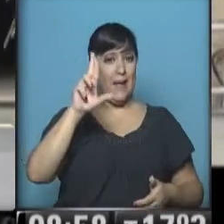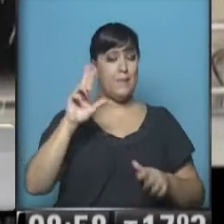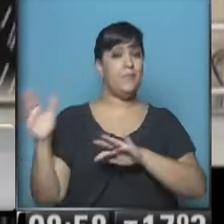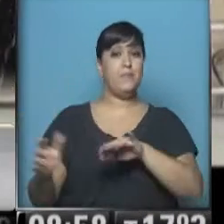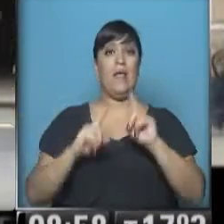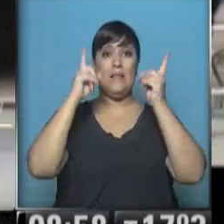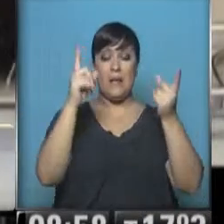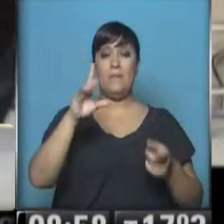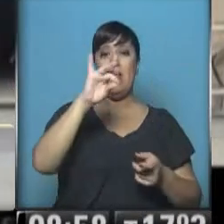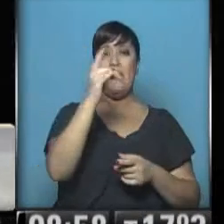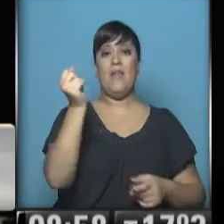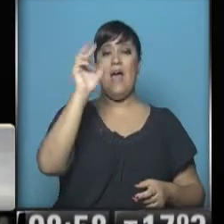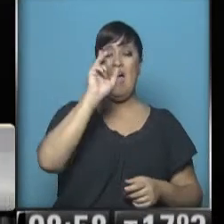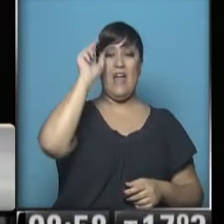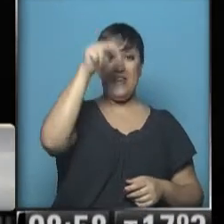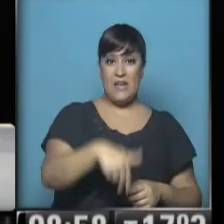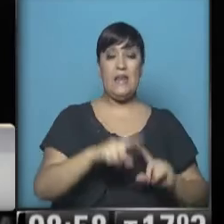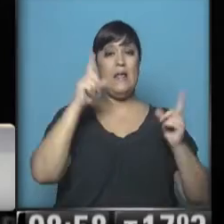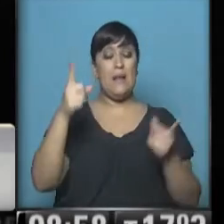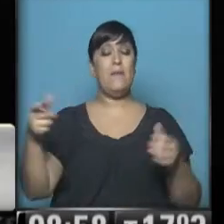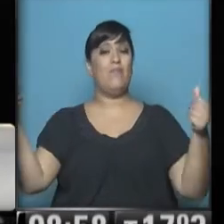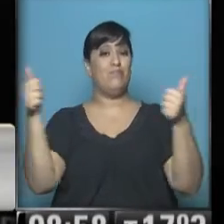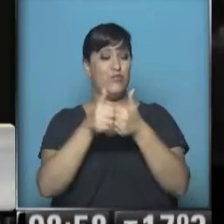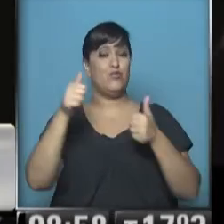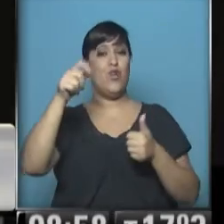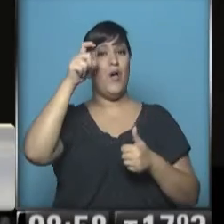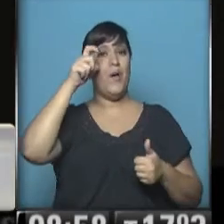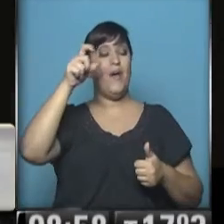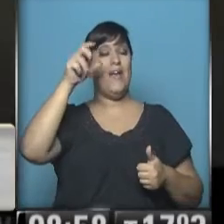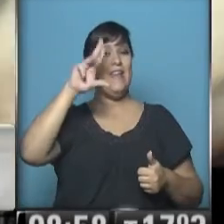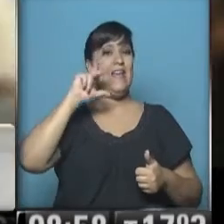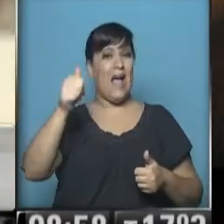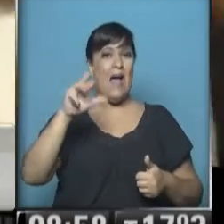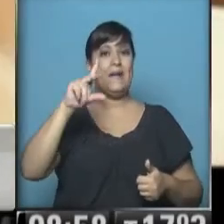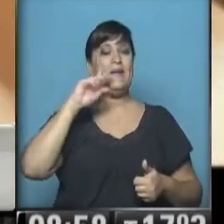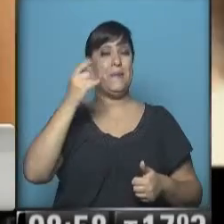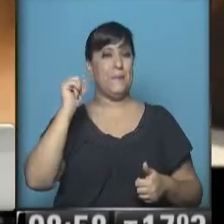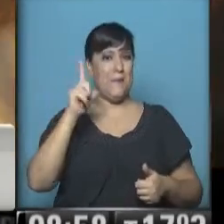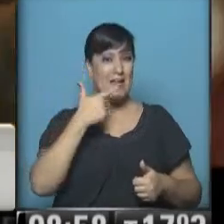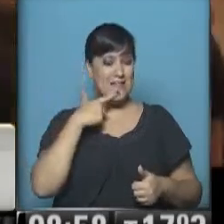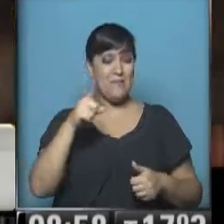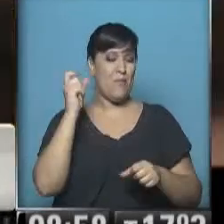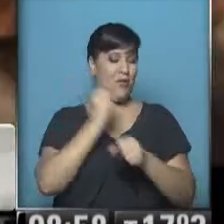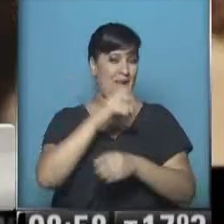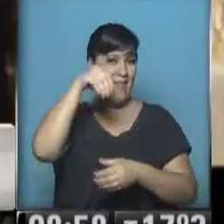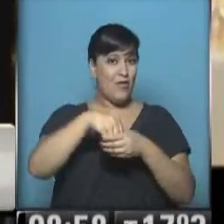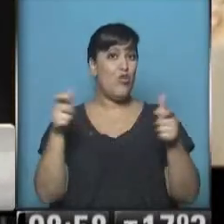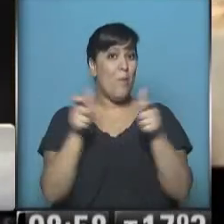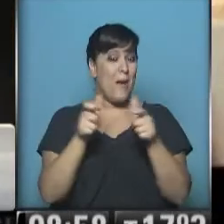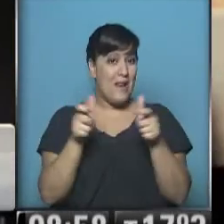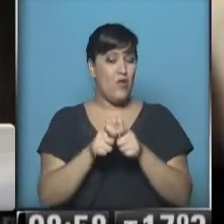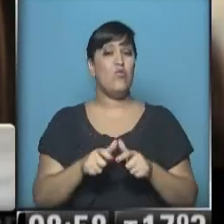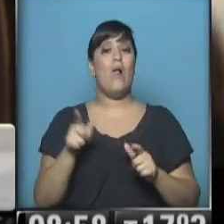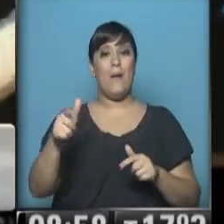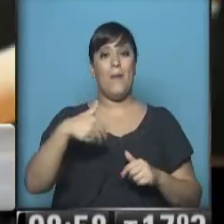Darín y también a Erika Rivas, dos de los protagonistas de Relatos Salvajes, que van a estar protagonizando